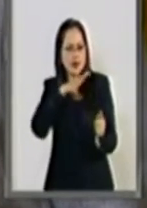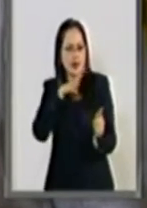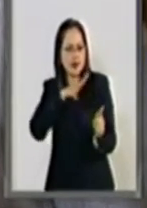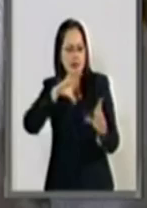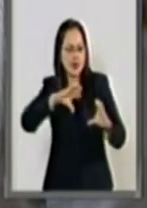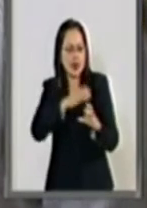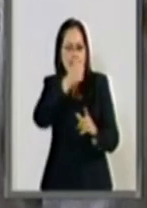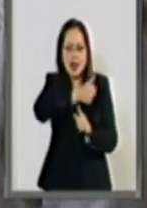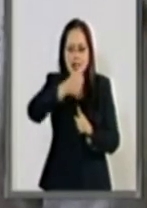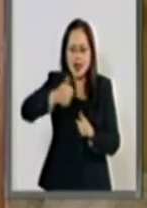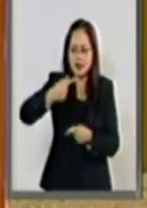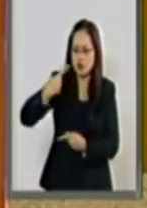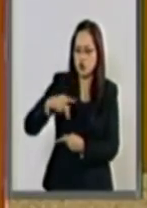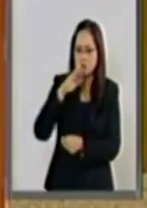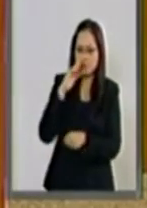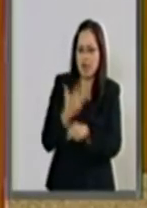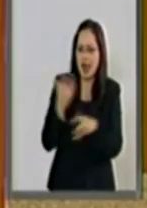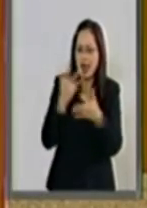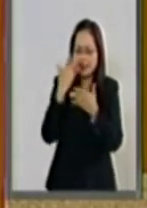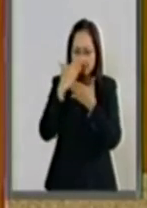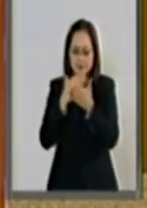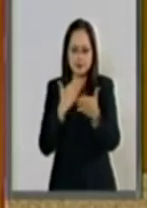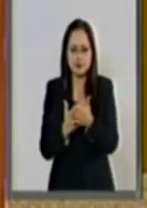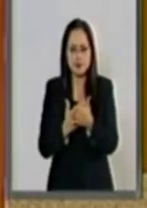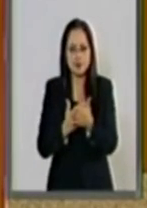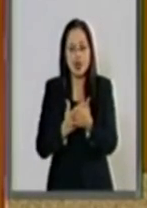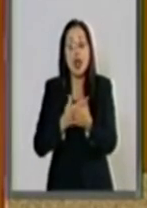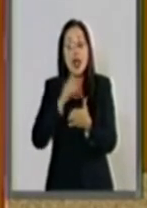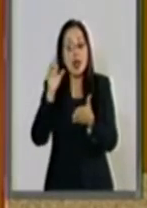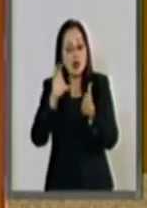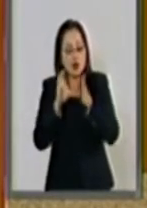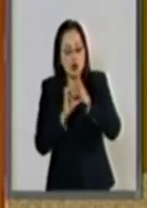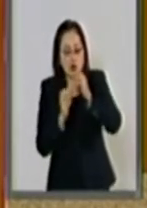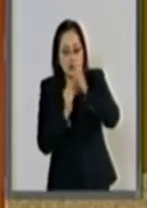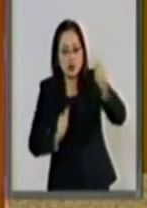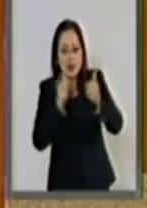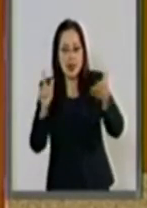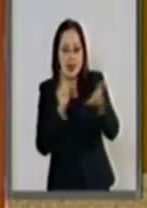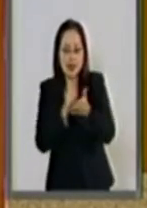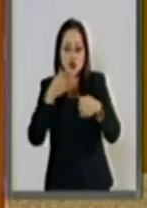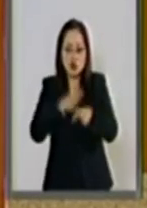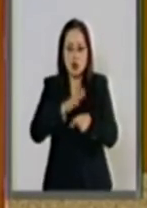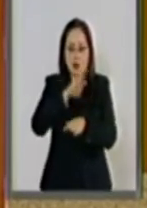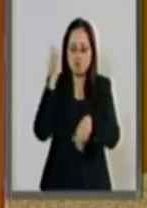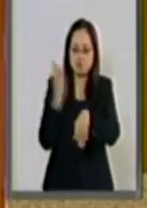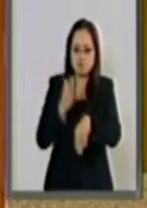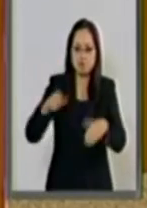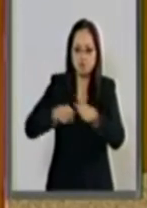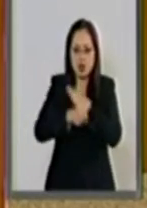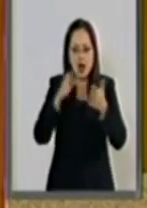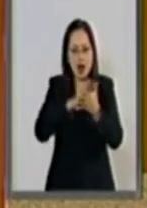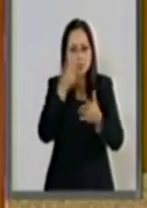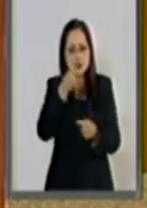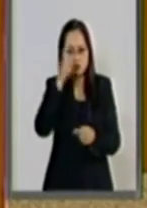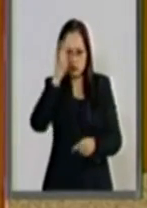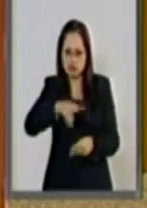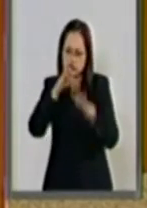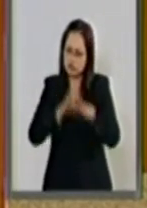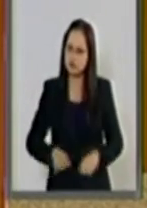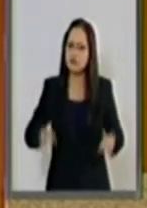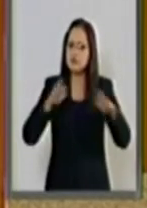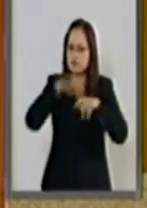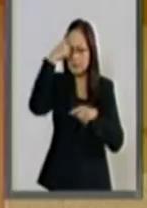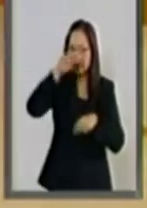sus respectivas competencias. La reforma constitucional en materia penal representó, sin duda alguna para el país,